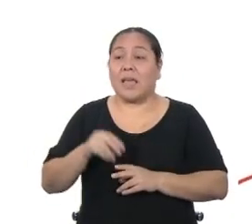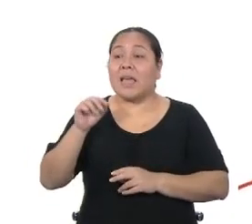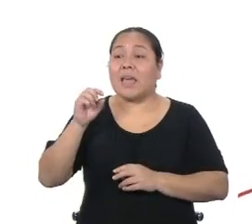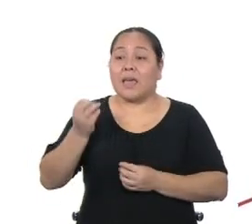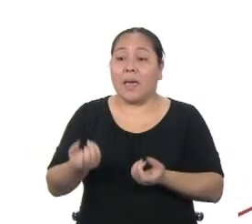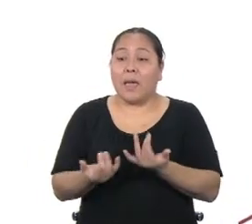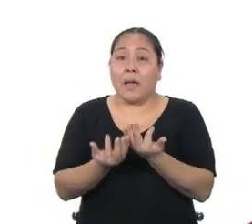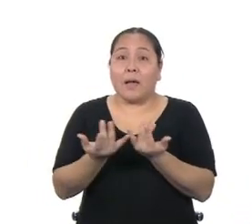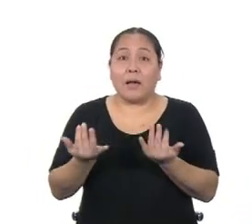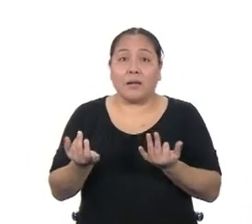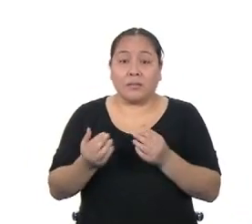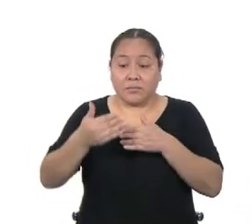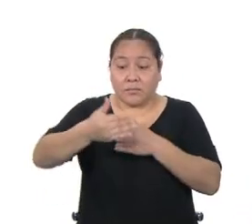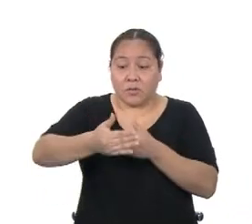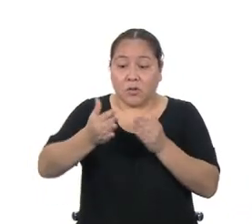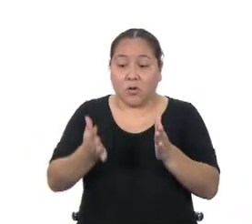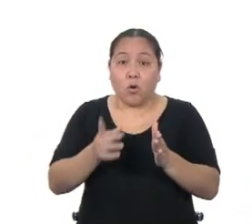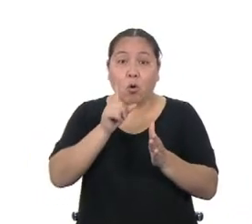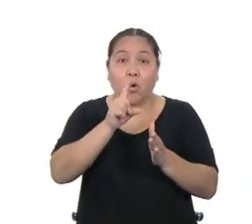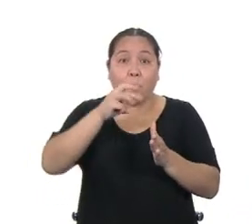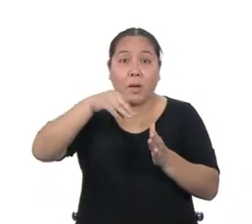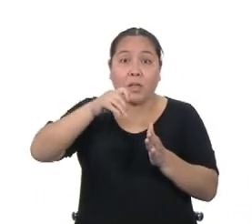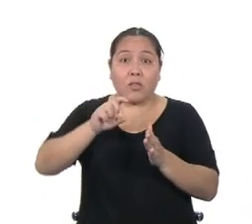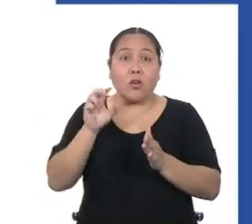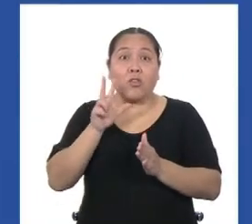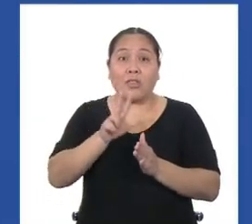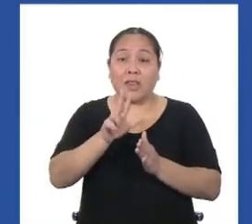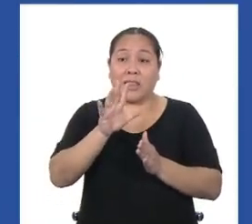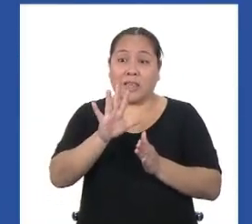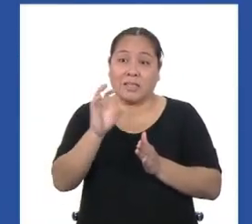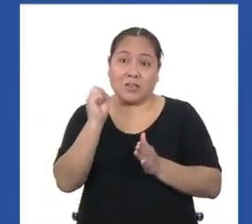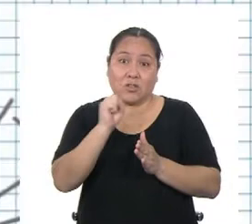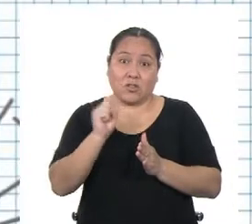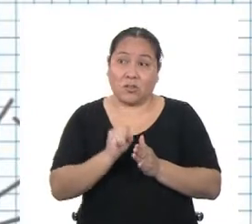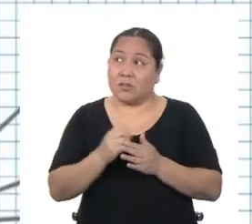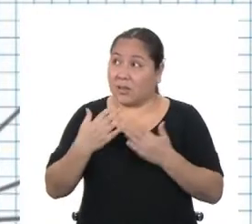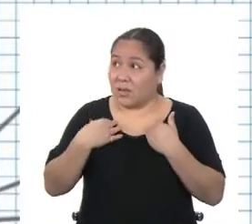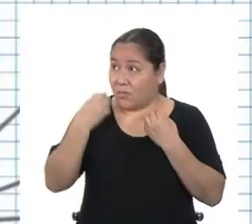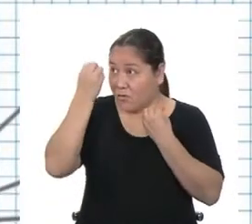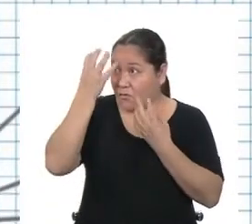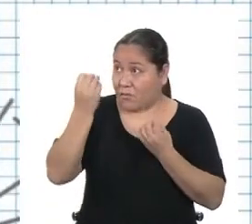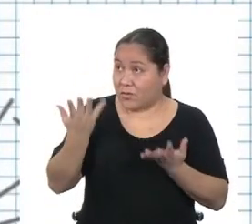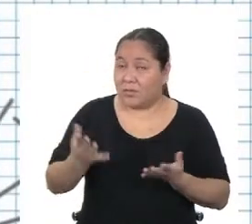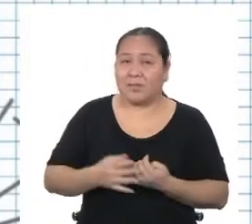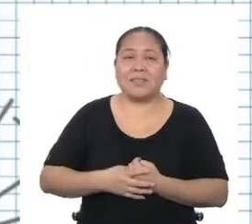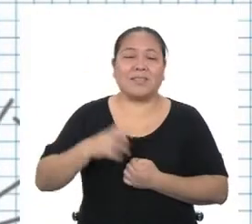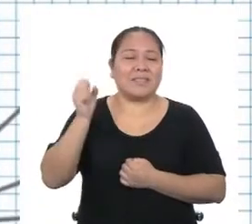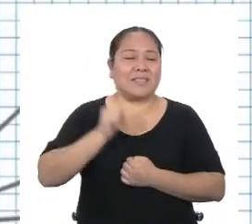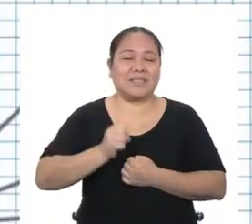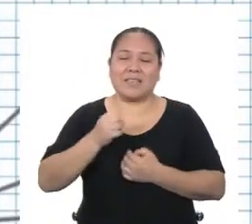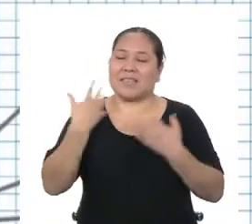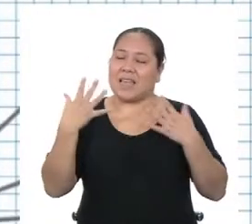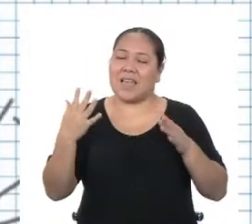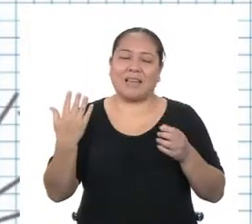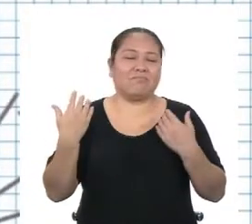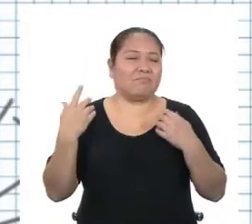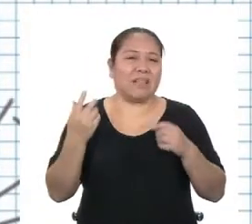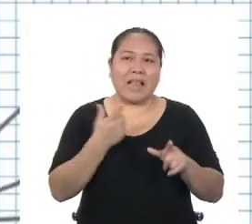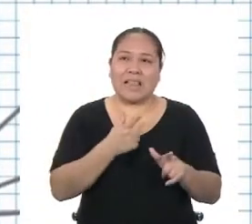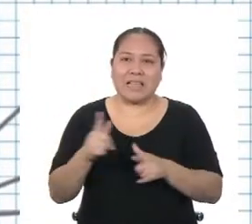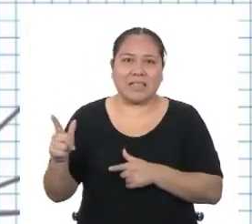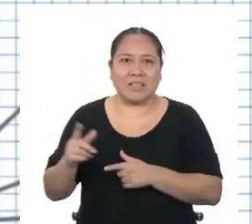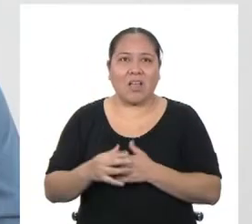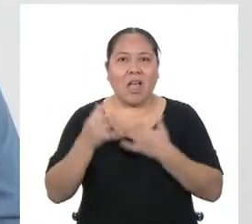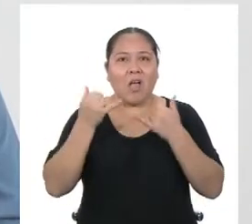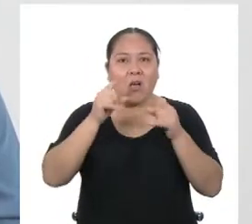soles por metro cuadrado. ¿Tenemos toda la información necesaria? Sí, tenemos todo lo que necesitamos. Ahora la